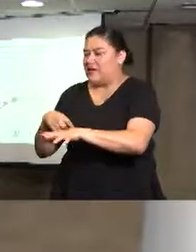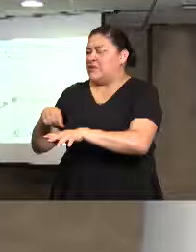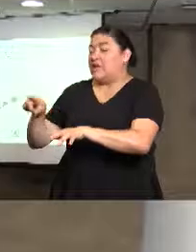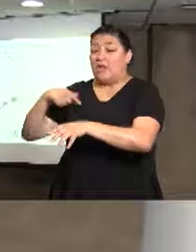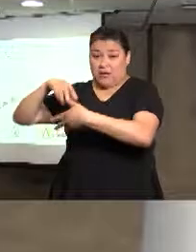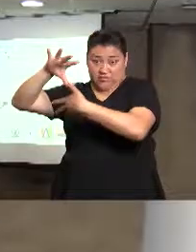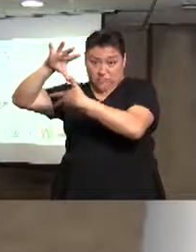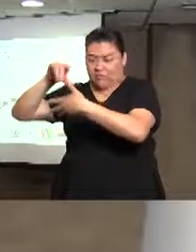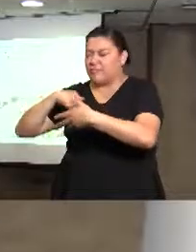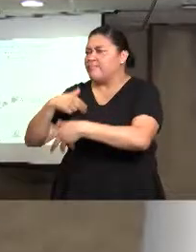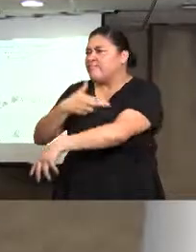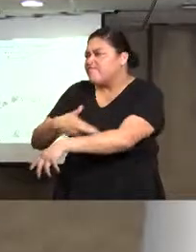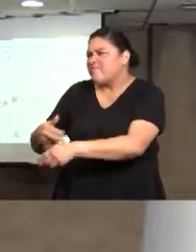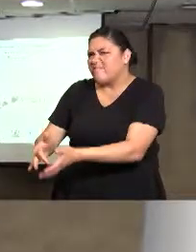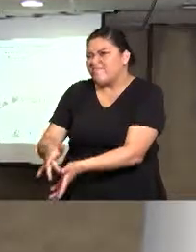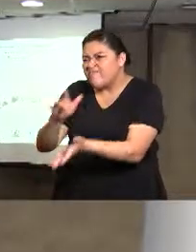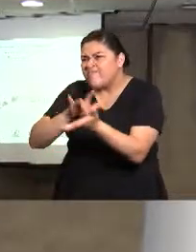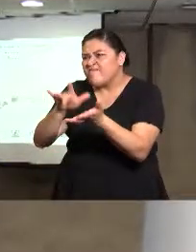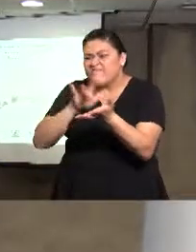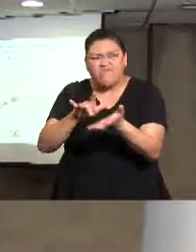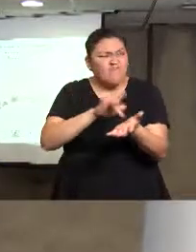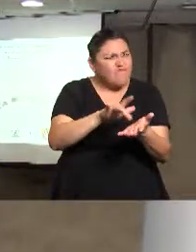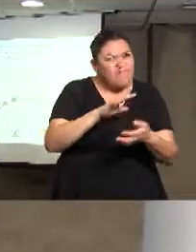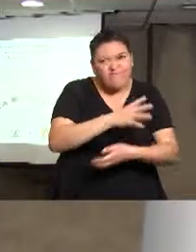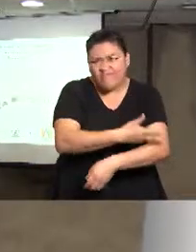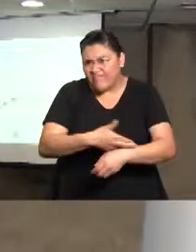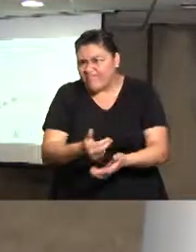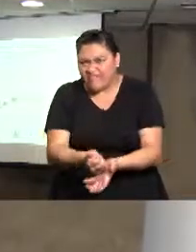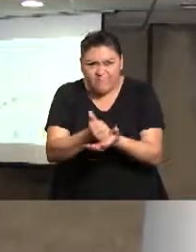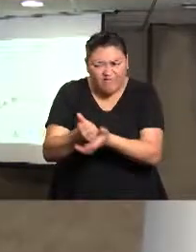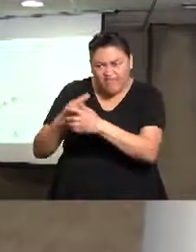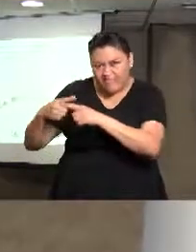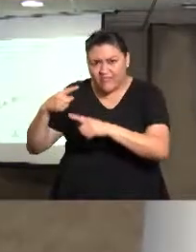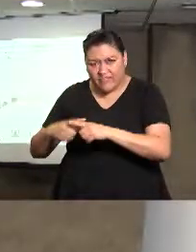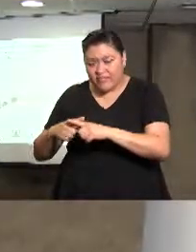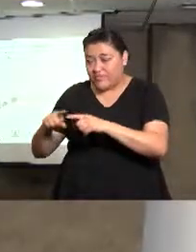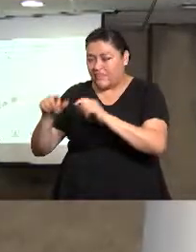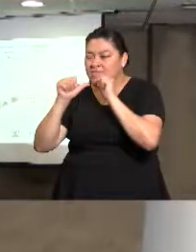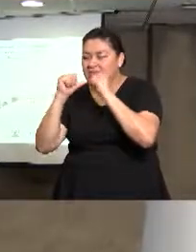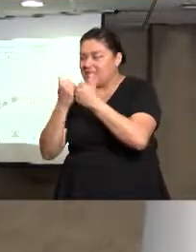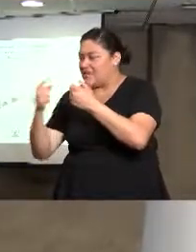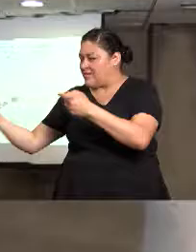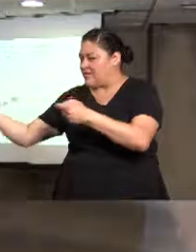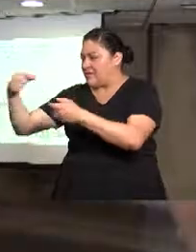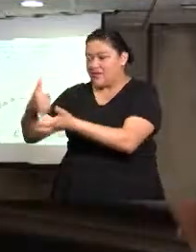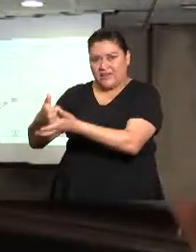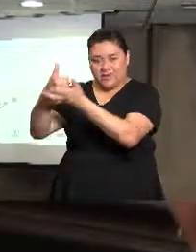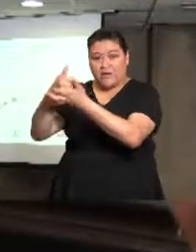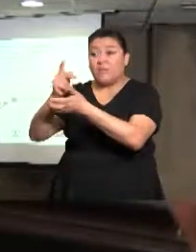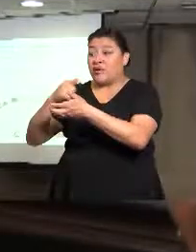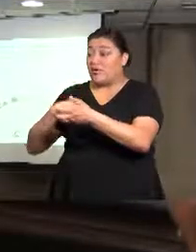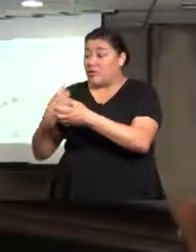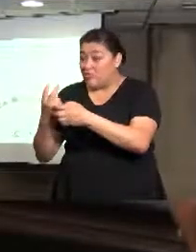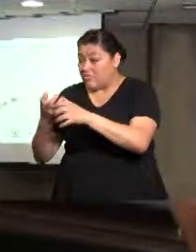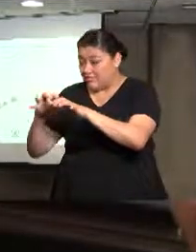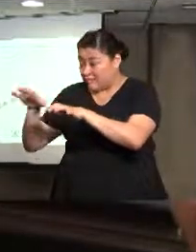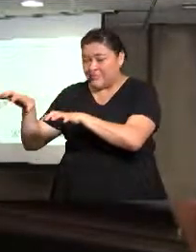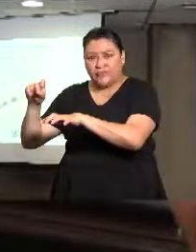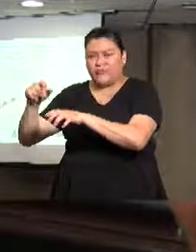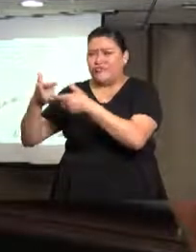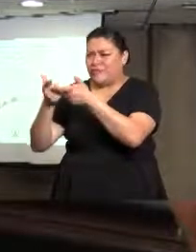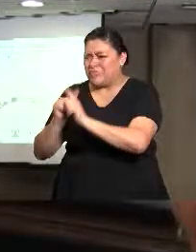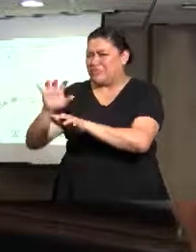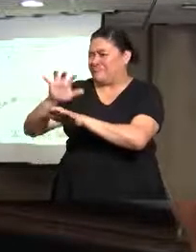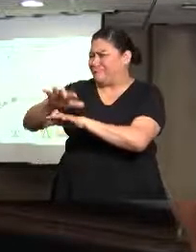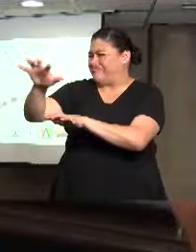de impulsar este movimiento de uno a uno, pero es un movimiento que involucra muchas otras fundaciones y muchos otros grupos,